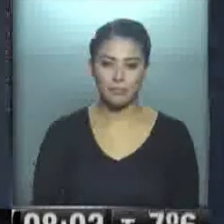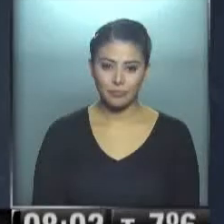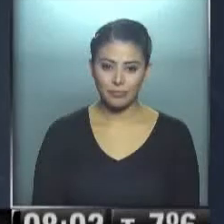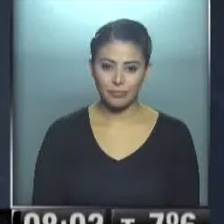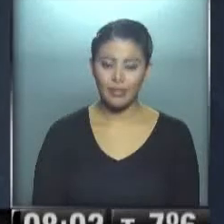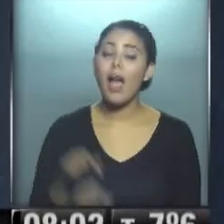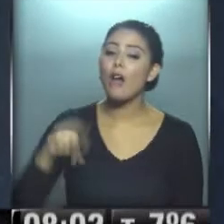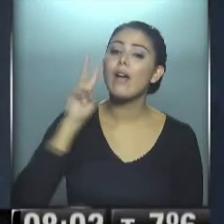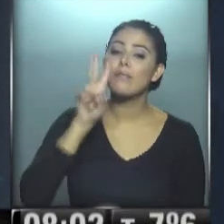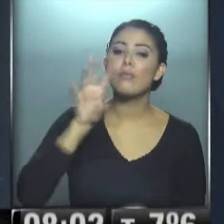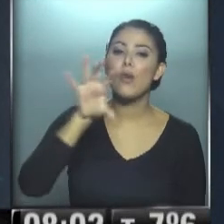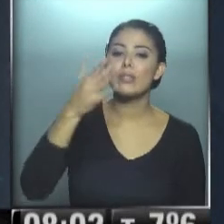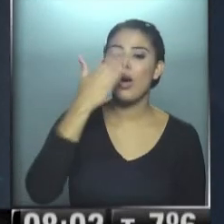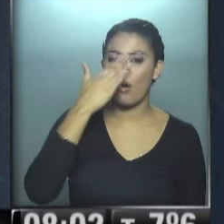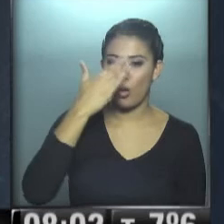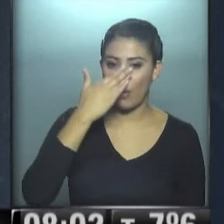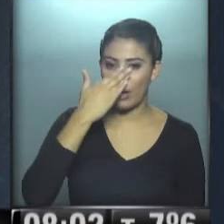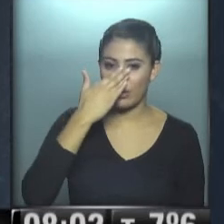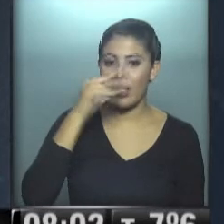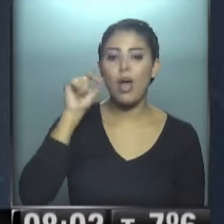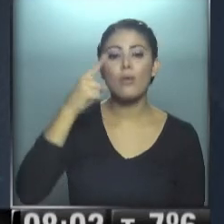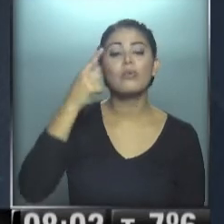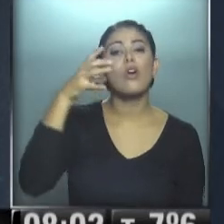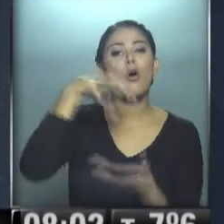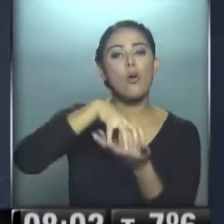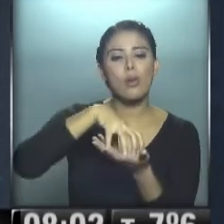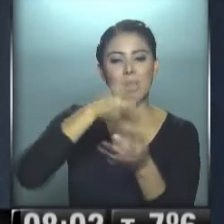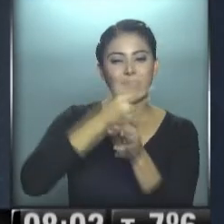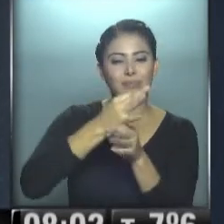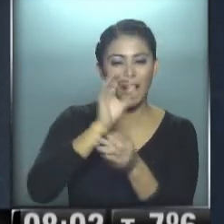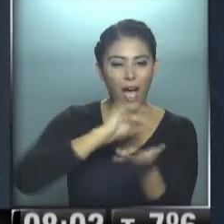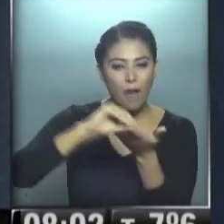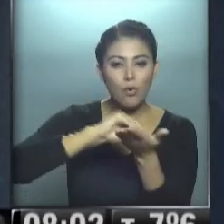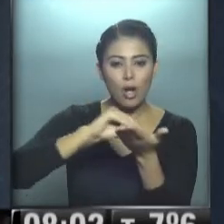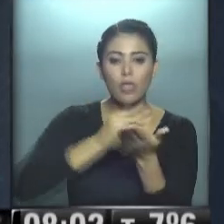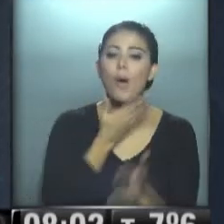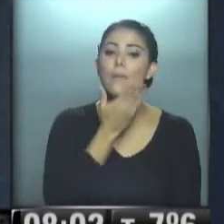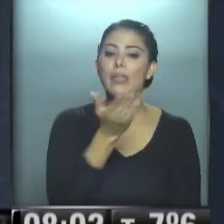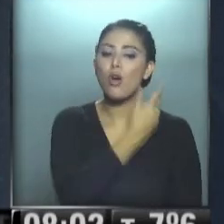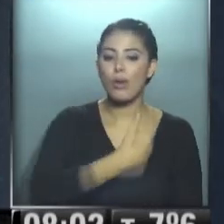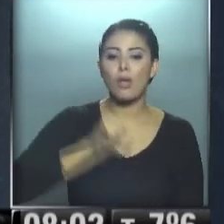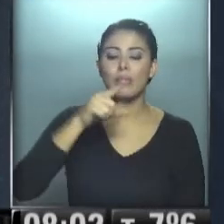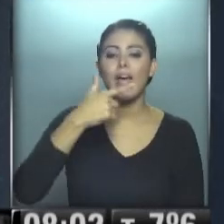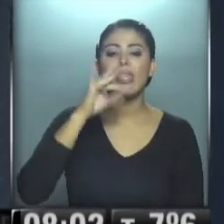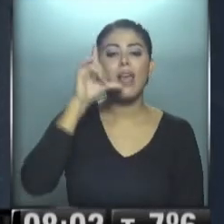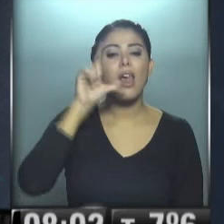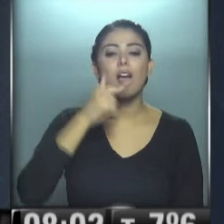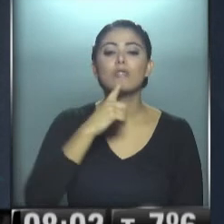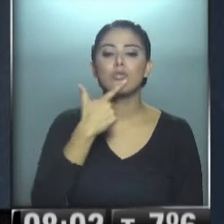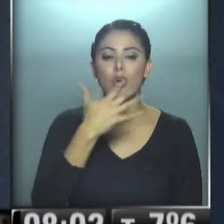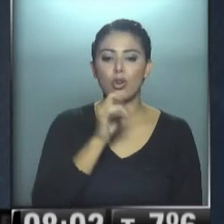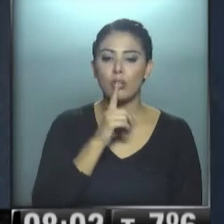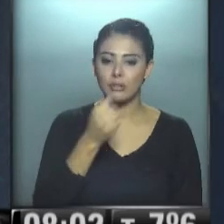Y vamos ahora a la provincia de Córdoba porque el Colegio de Abogados pidió al gobernador de la Sota que